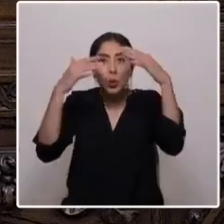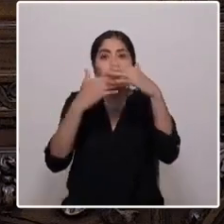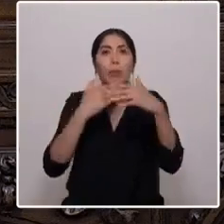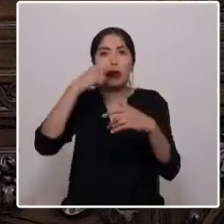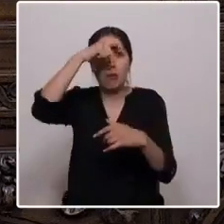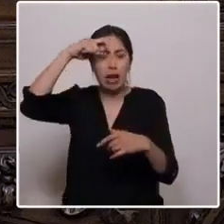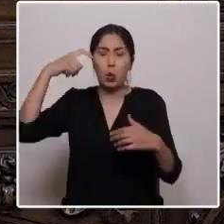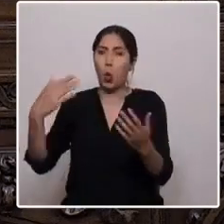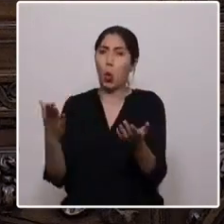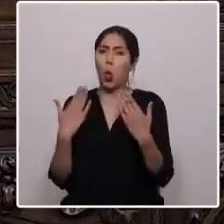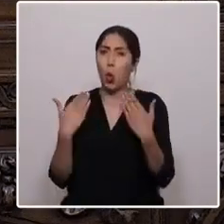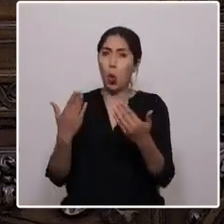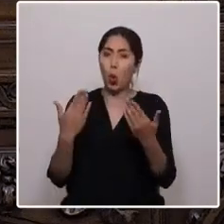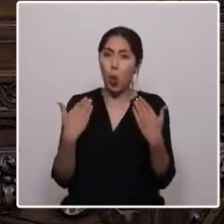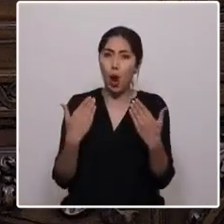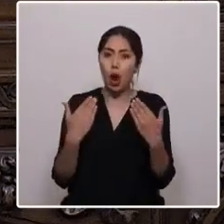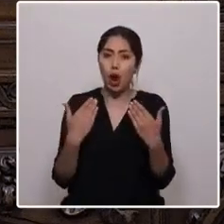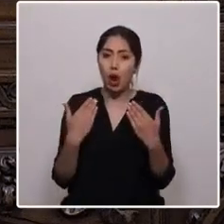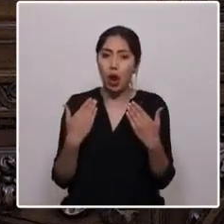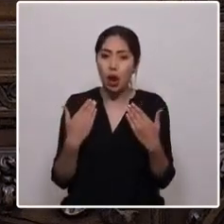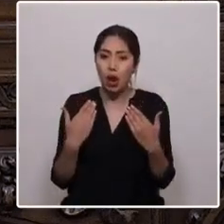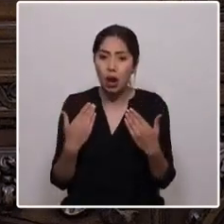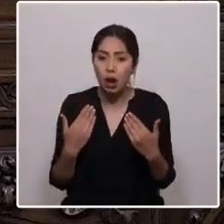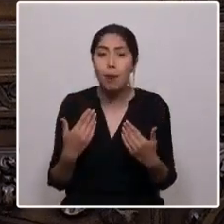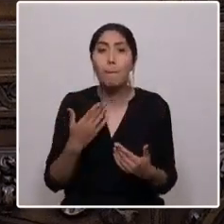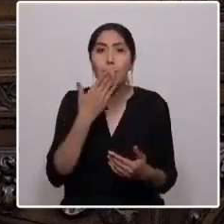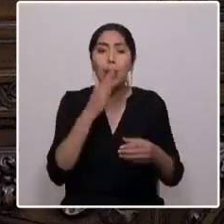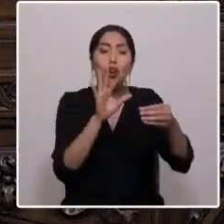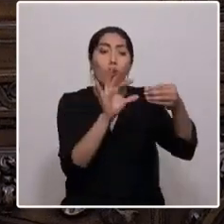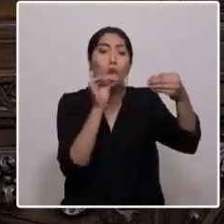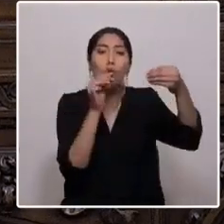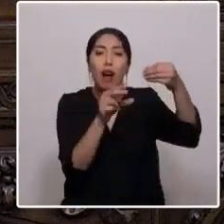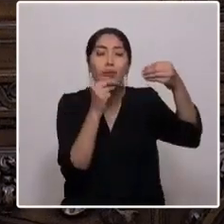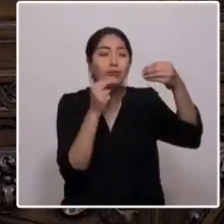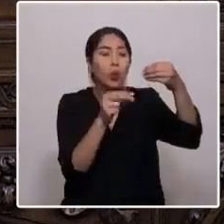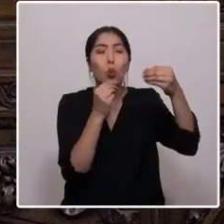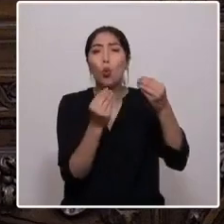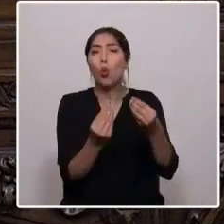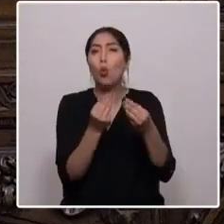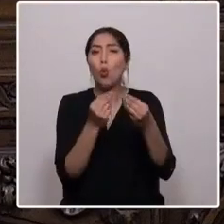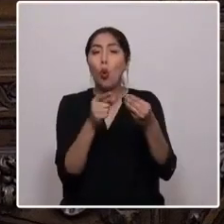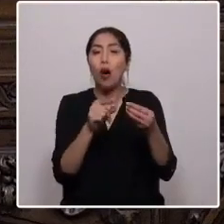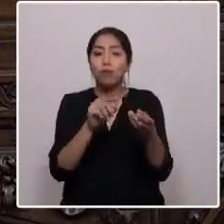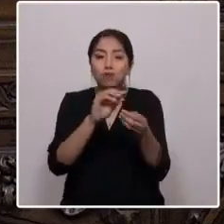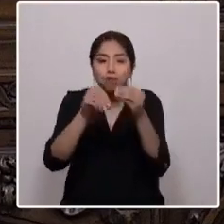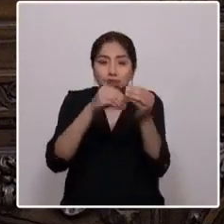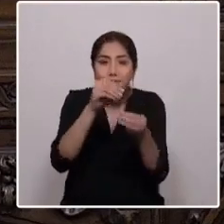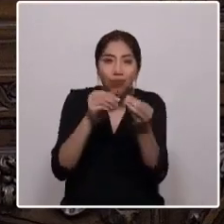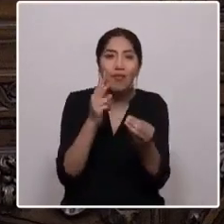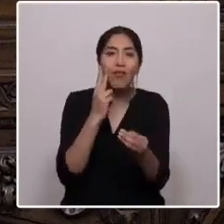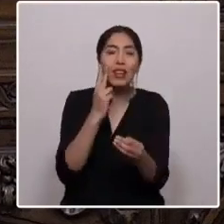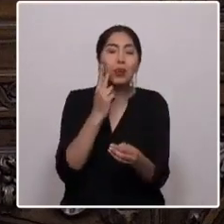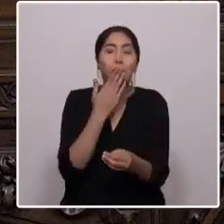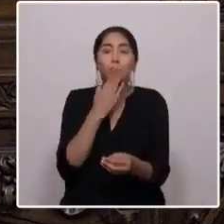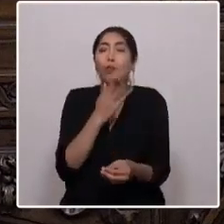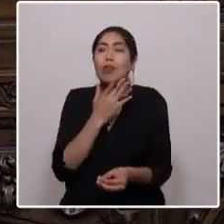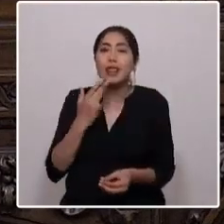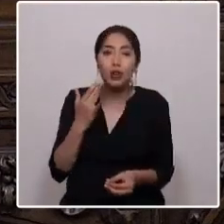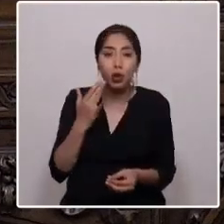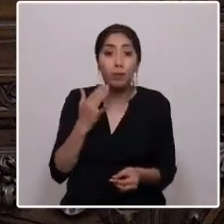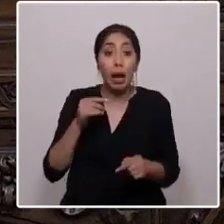verano maduran las mejores uvas con las que se hacen los más ricos vinos. Fue en Talca,